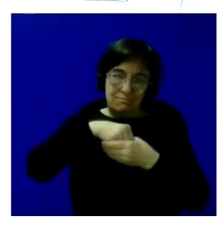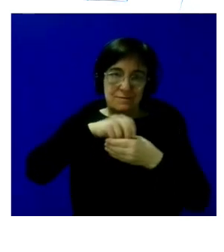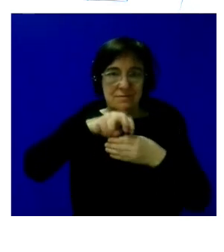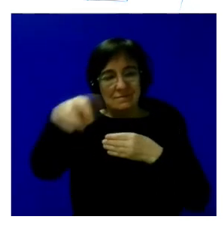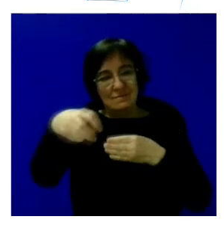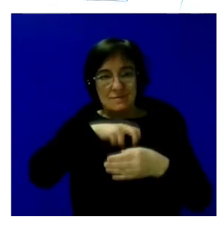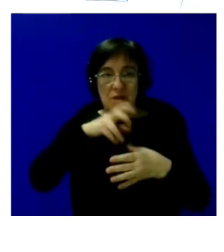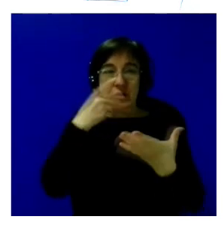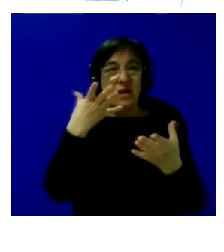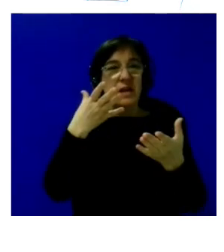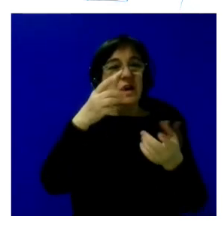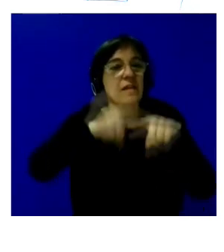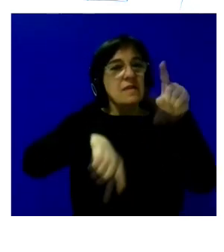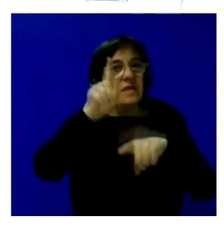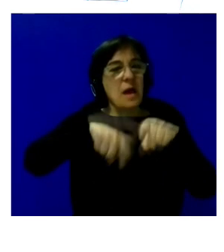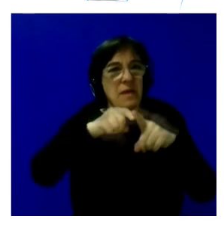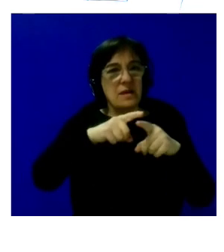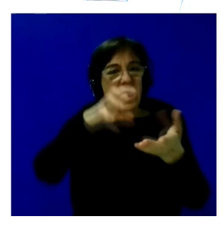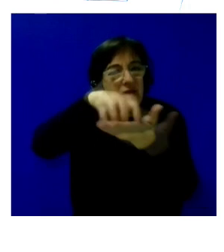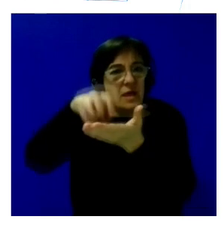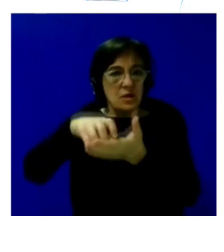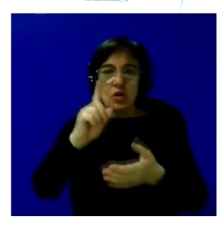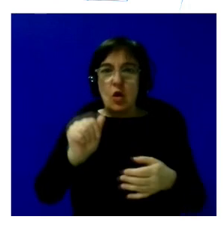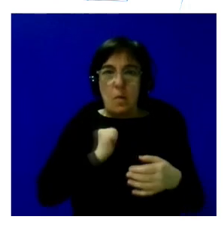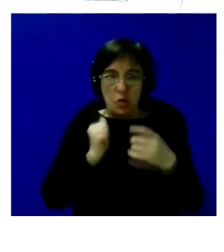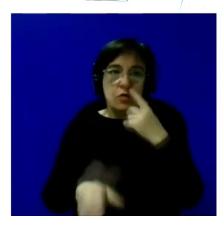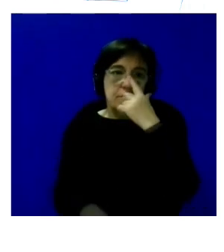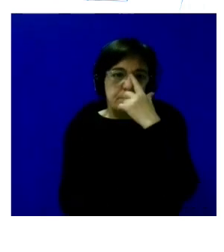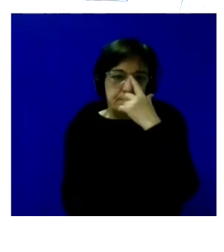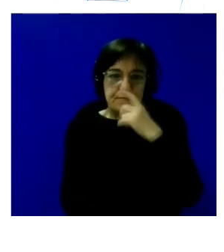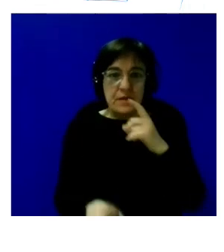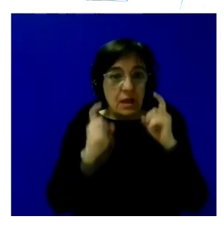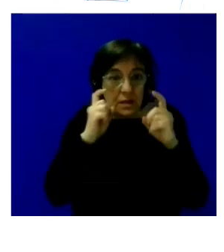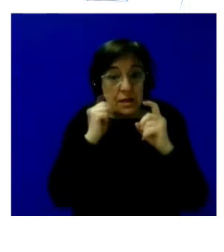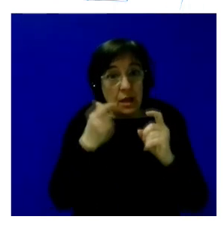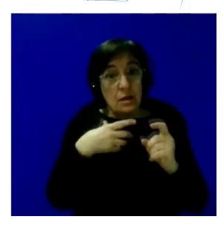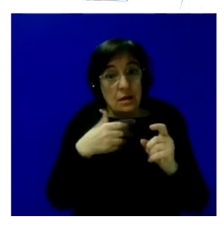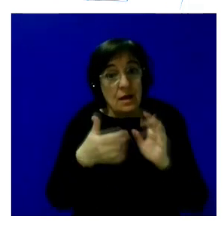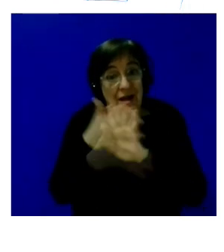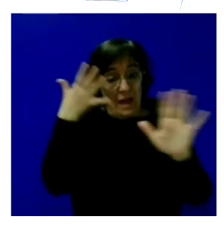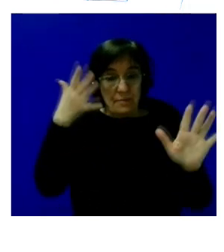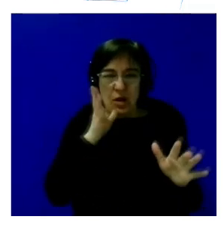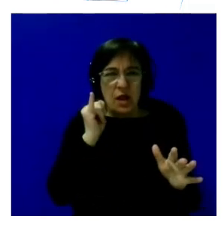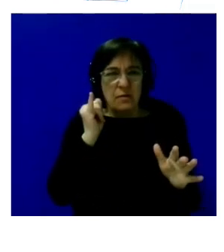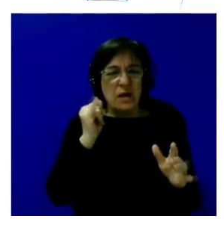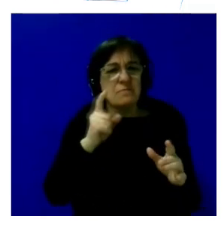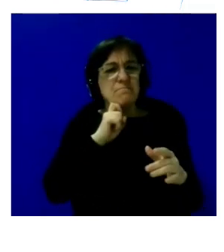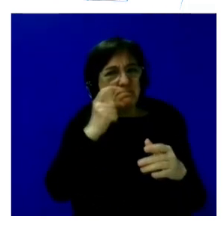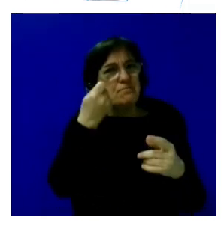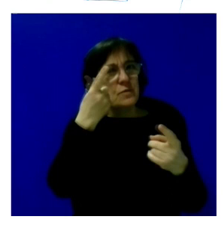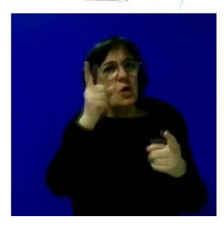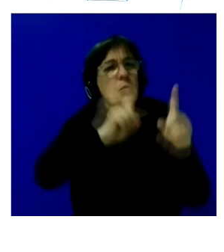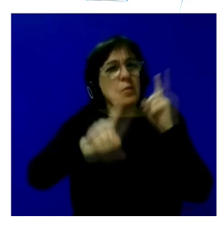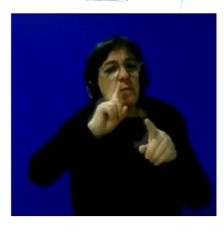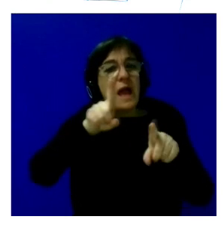regiones y centros son oportunos intentaré ir muy rápido ha habido ciertas dificultades al principio